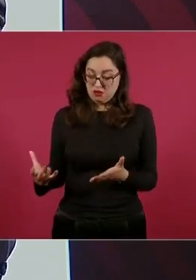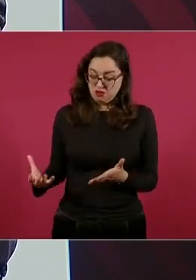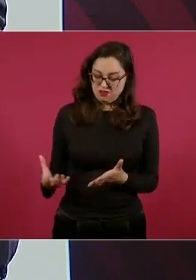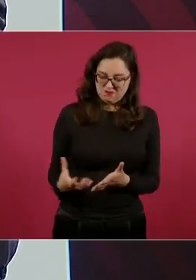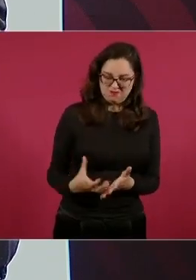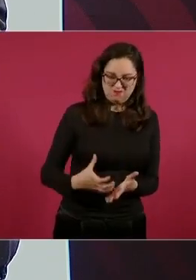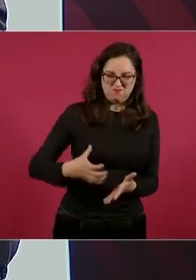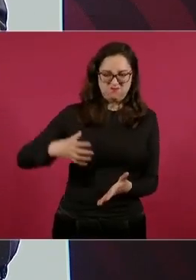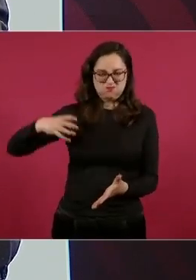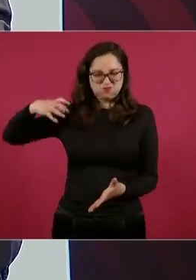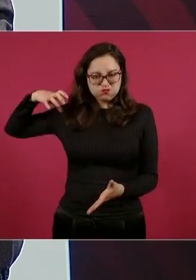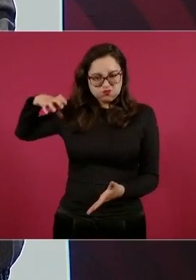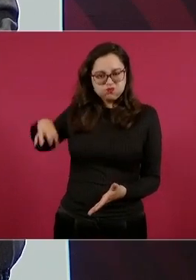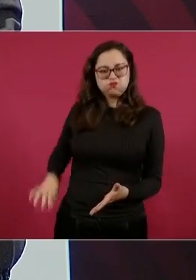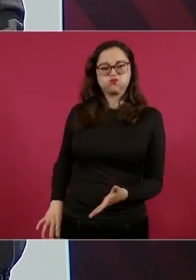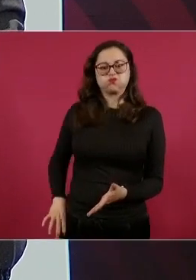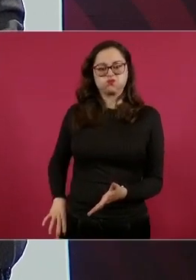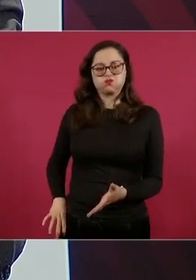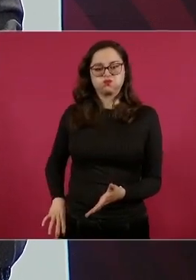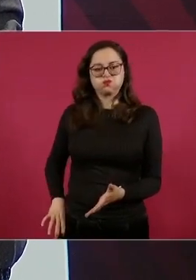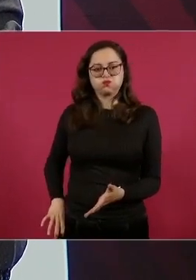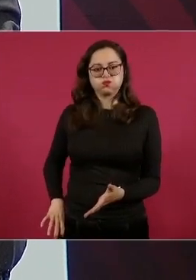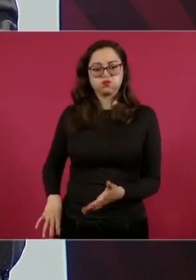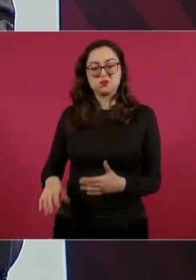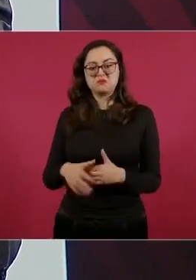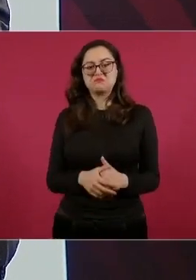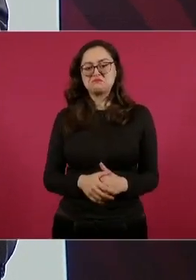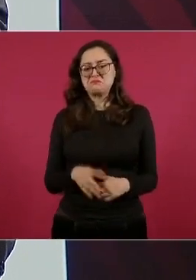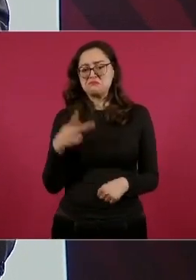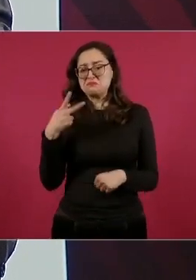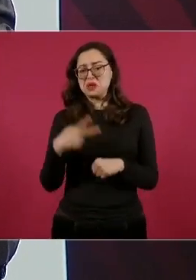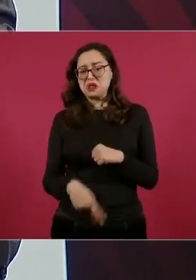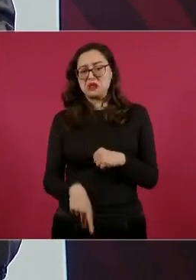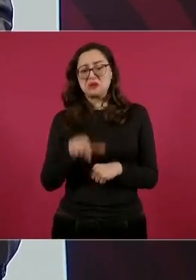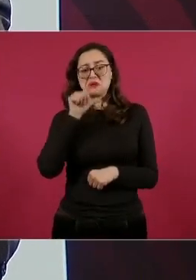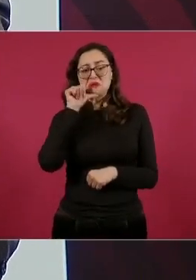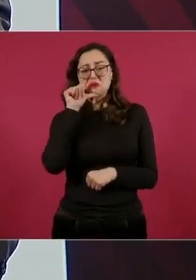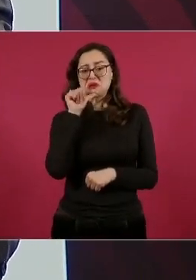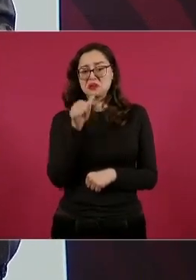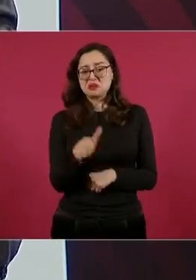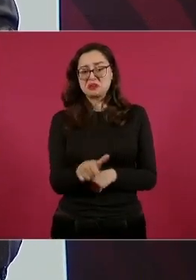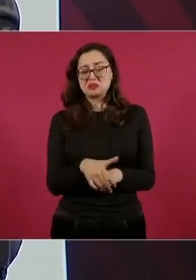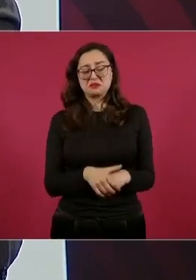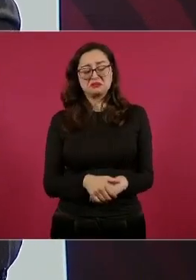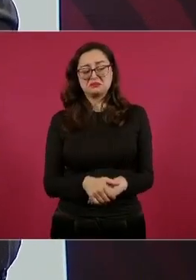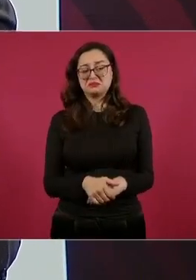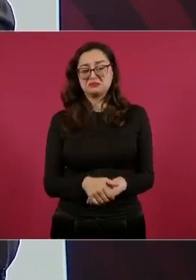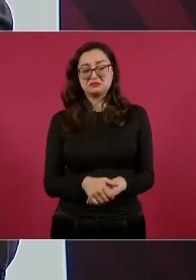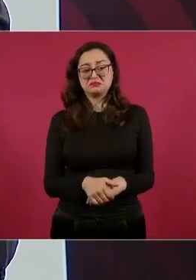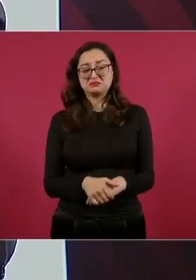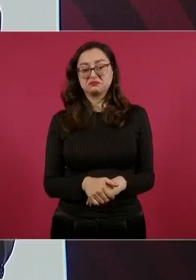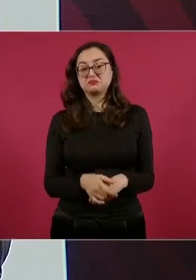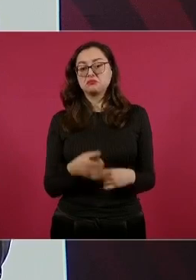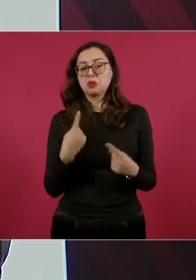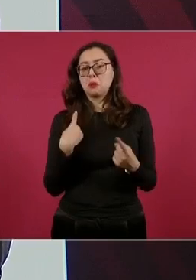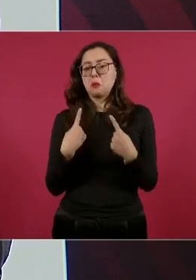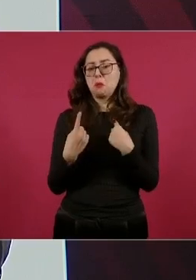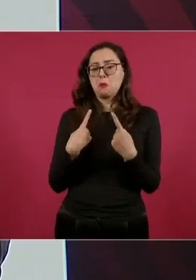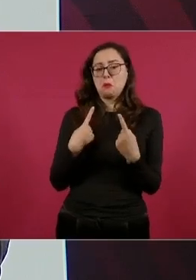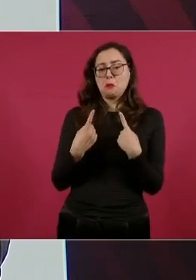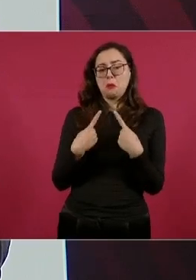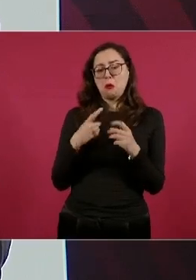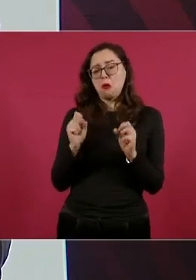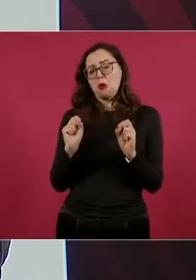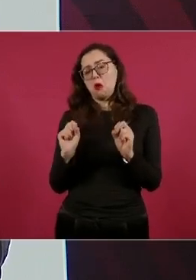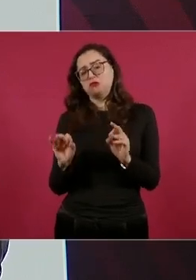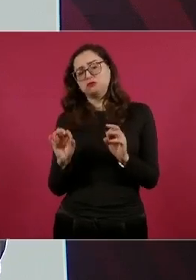sin riesgo de nada, platicadito en una